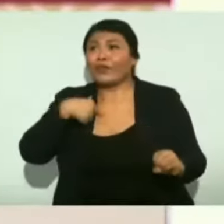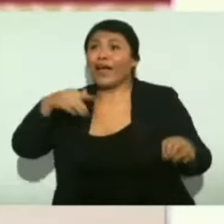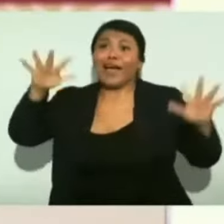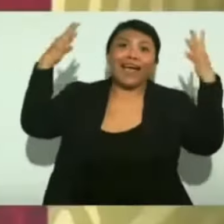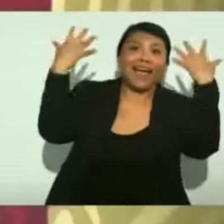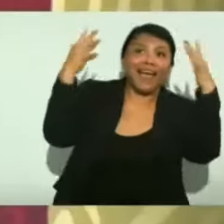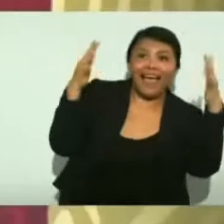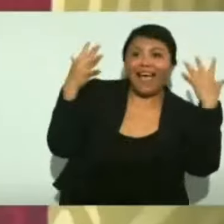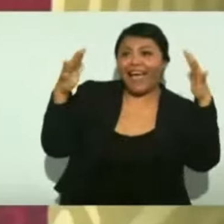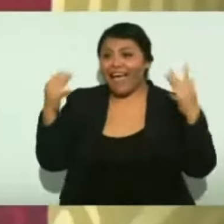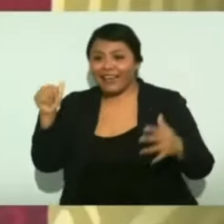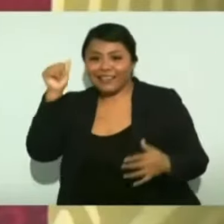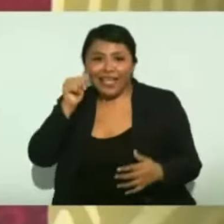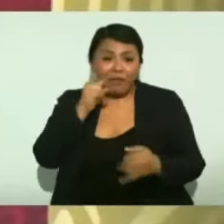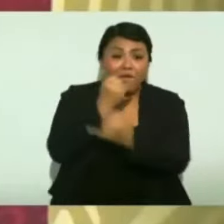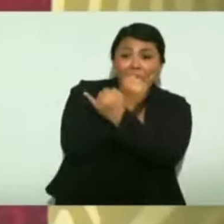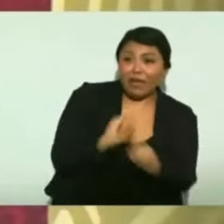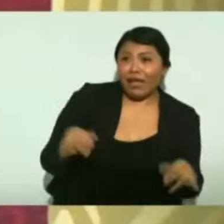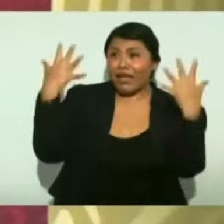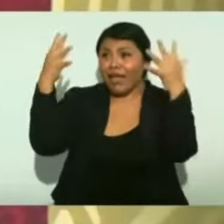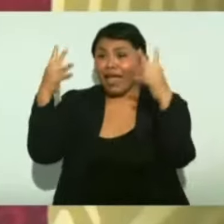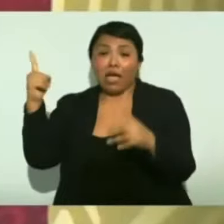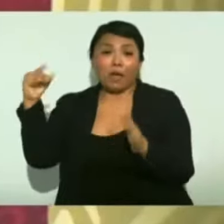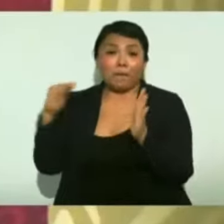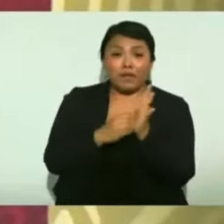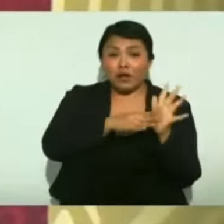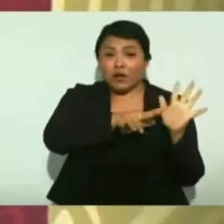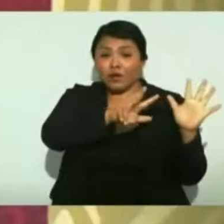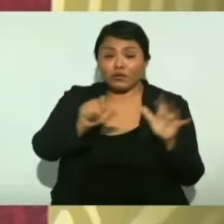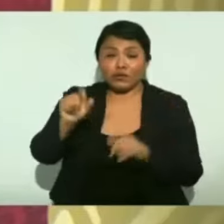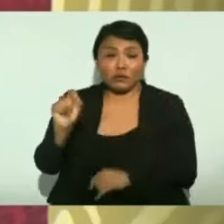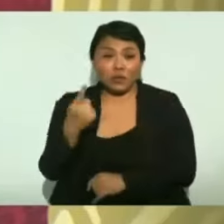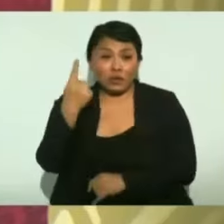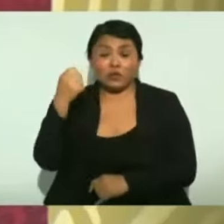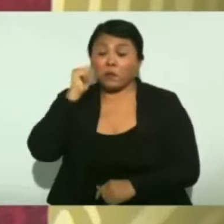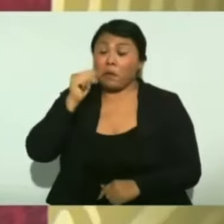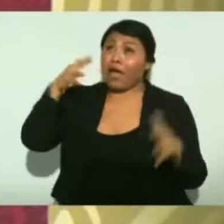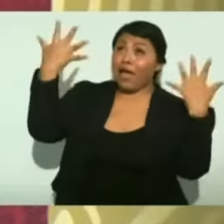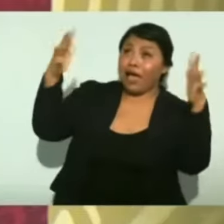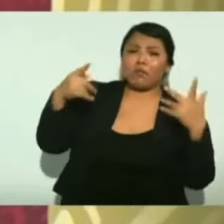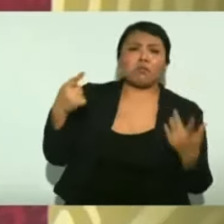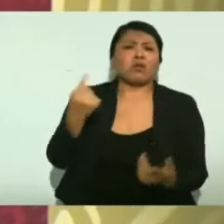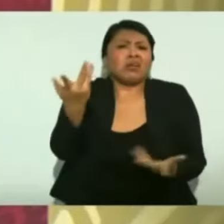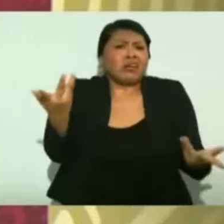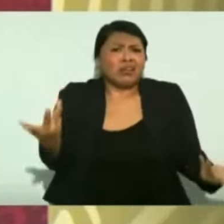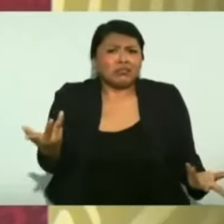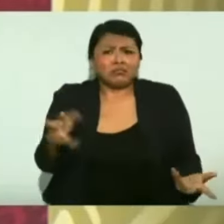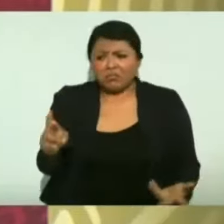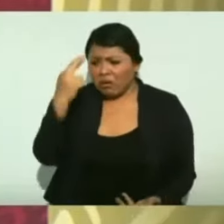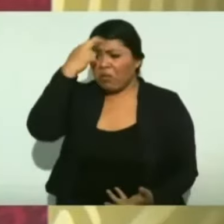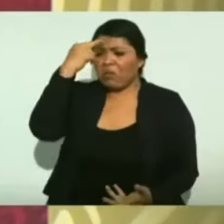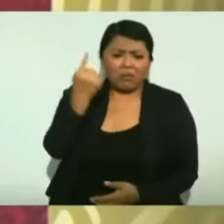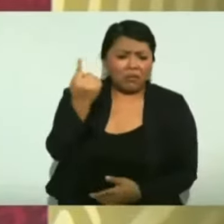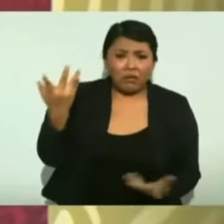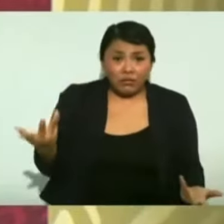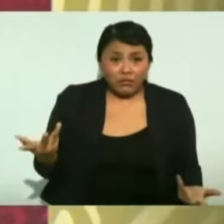consumación de la independencia en 1821. ¿Qué cosa es lo que recordamos?